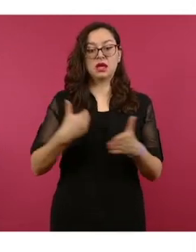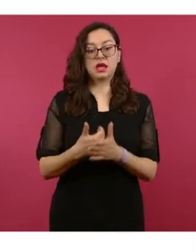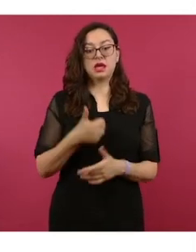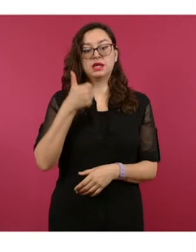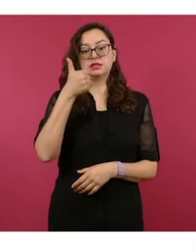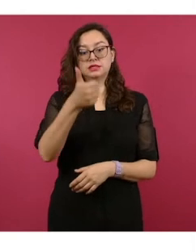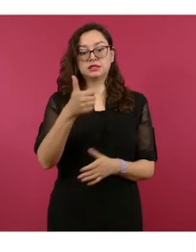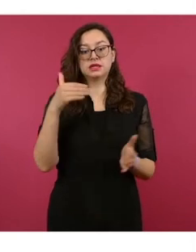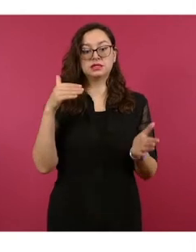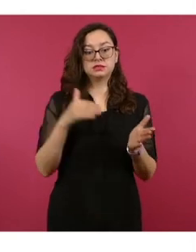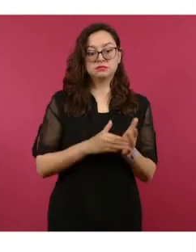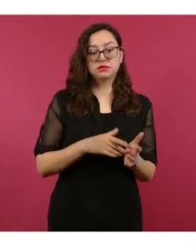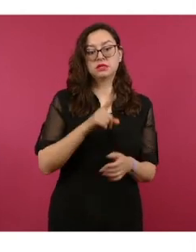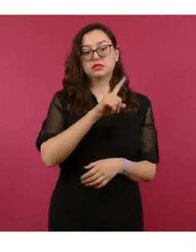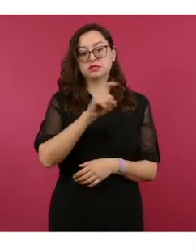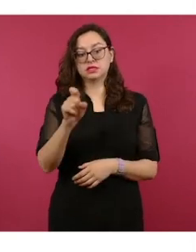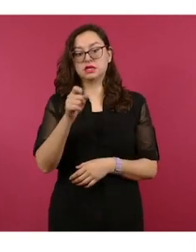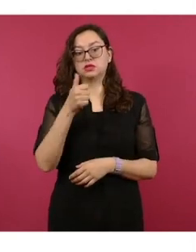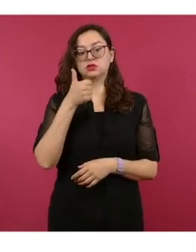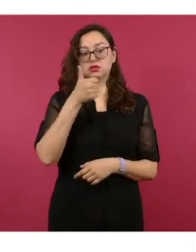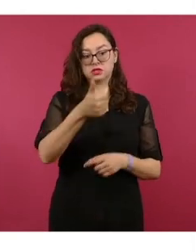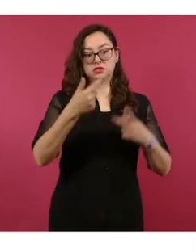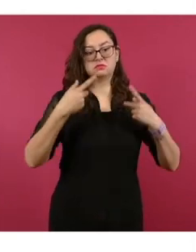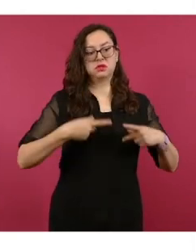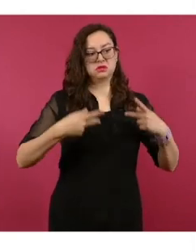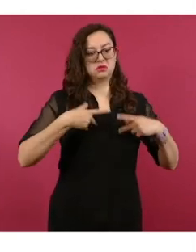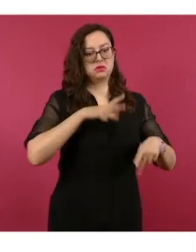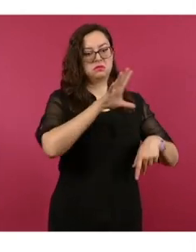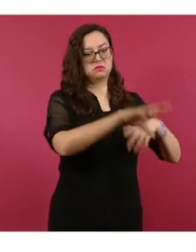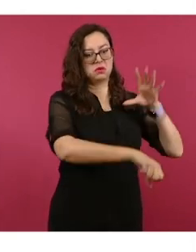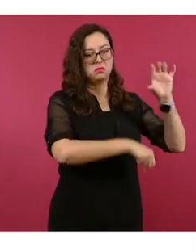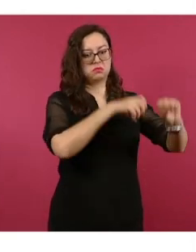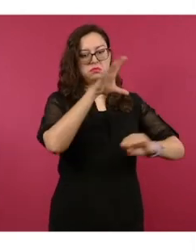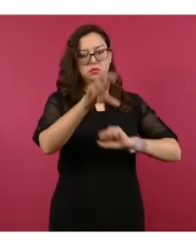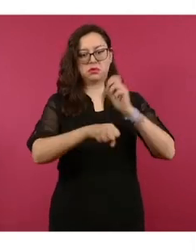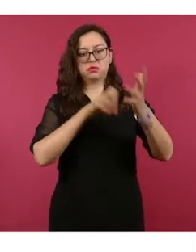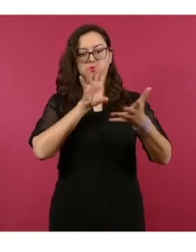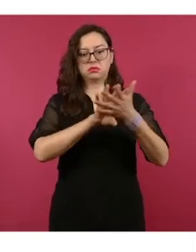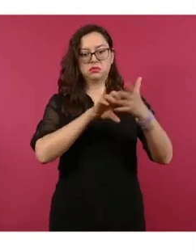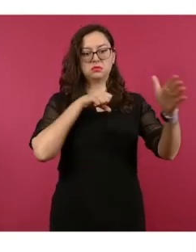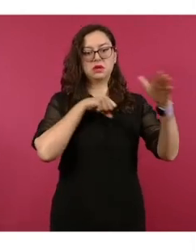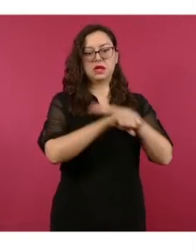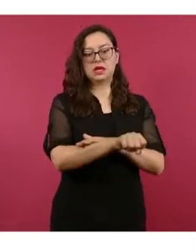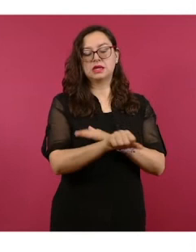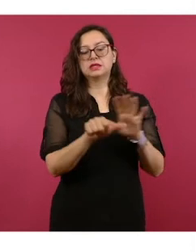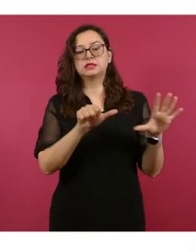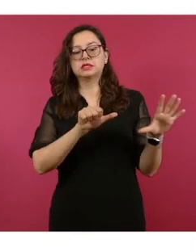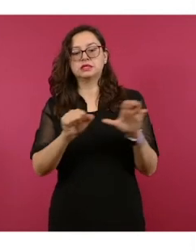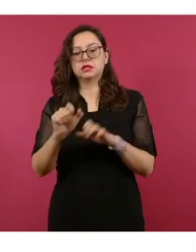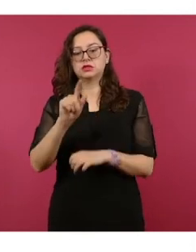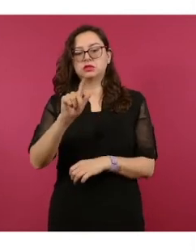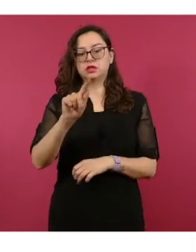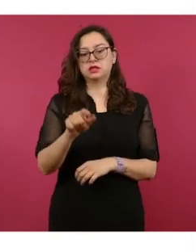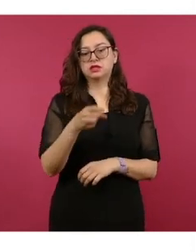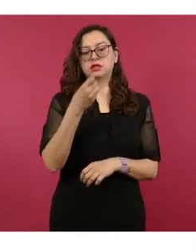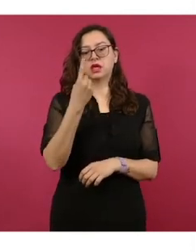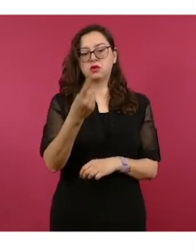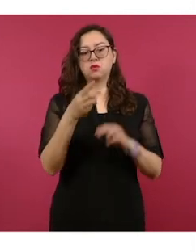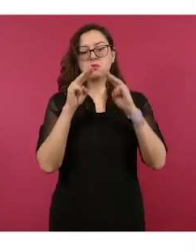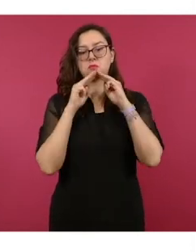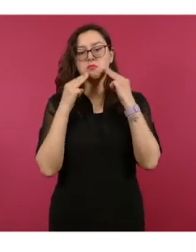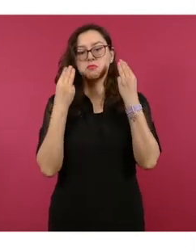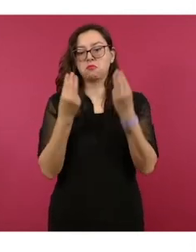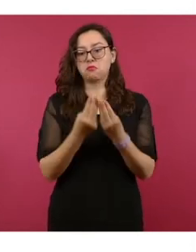detenidos secuestradores, 671 bandas desarticuladas y 2 mil